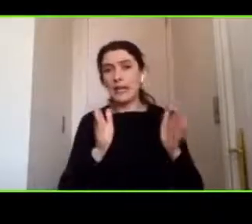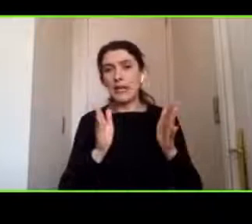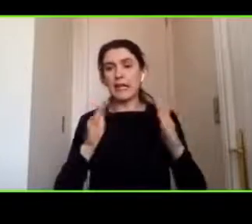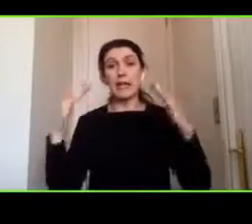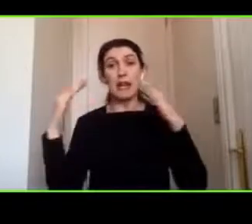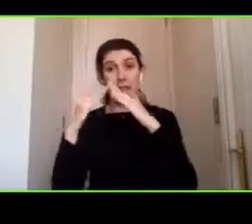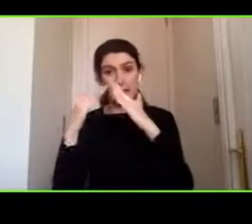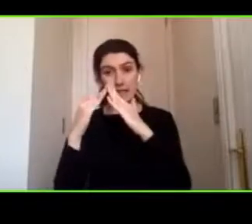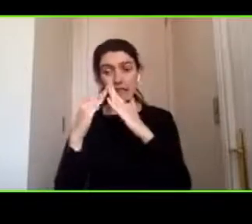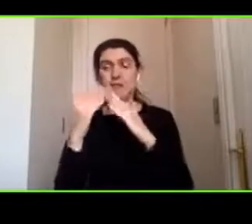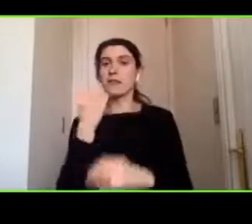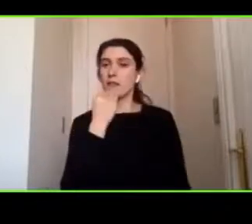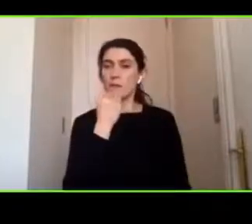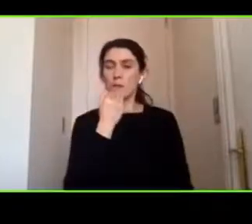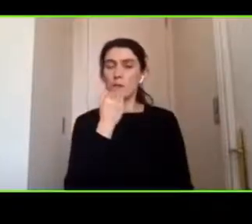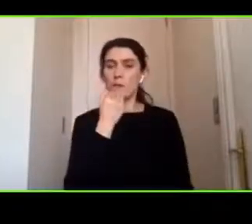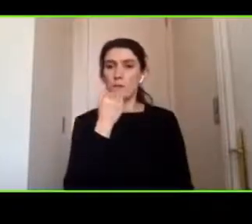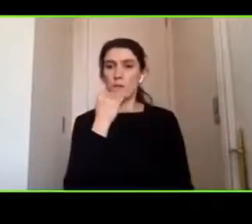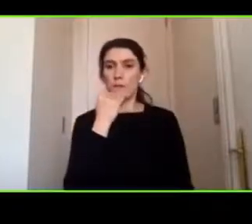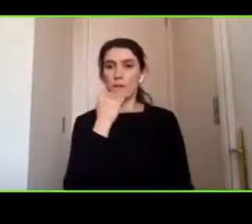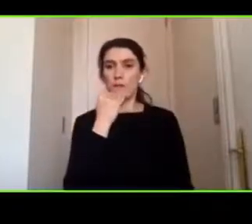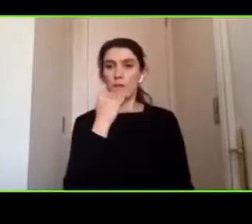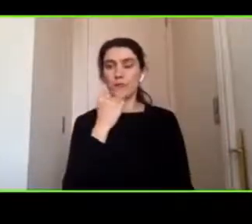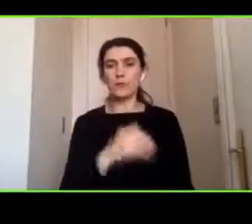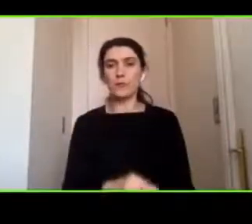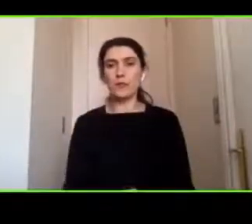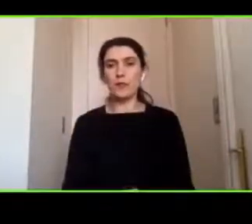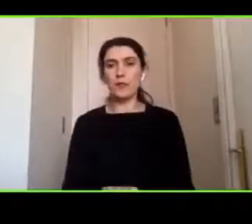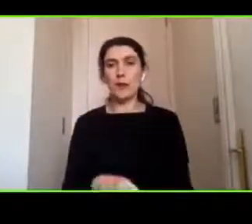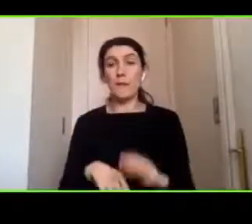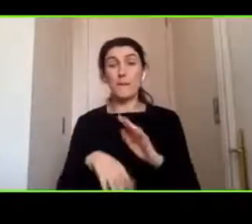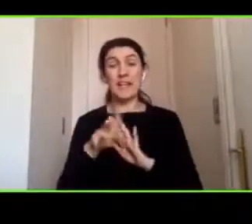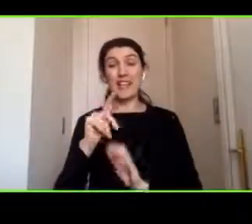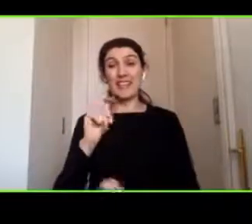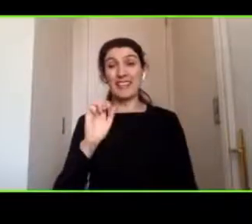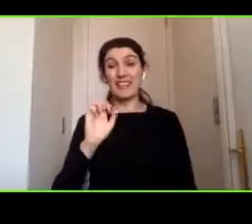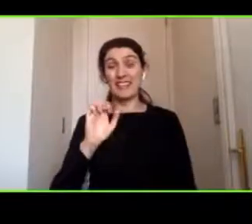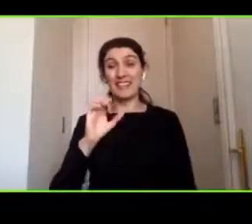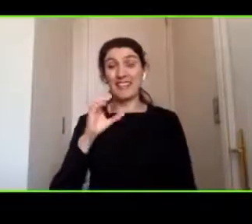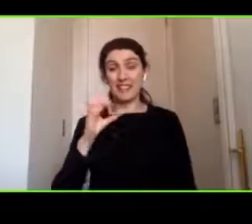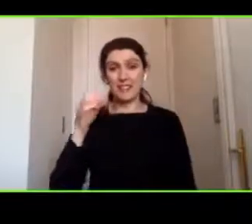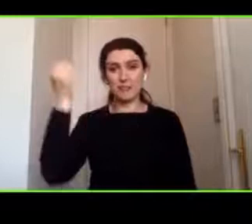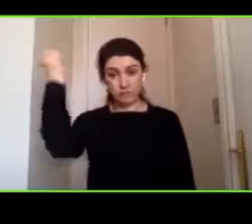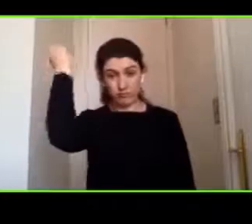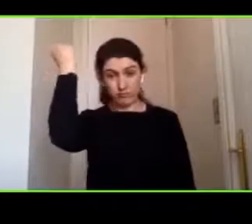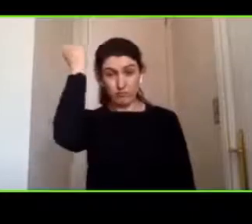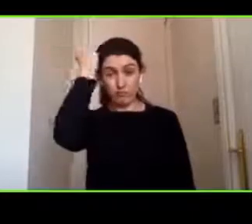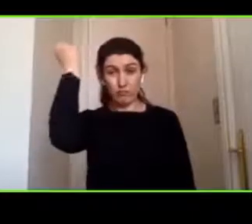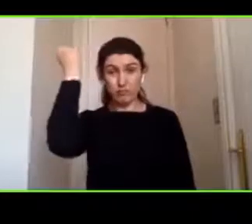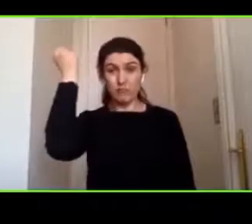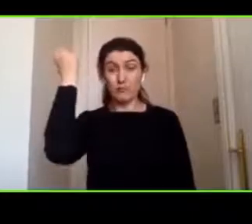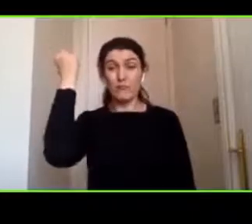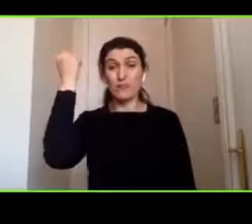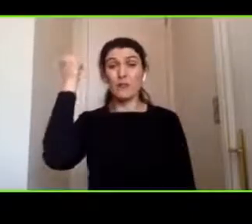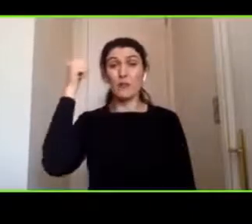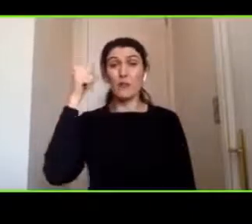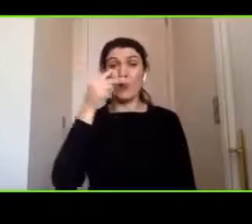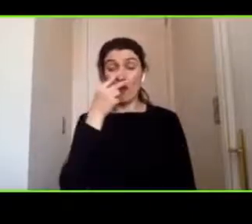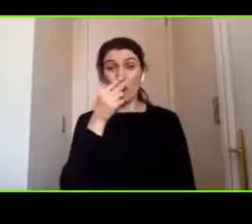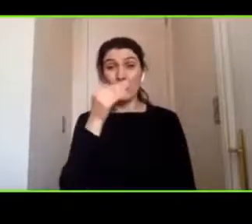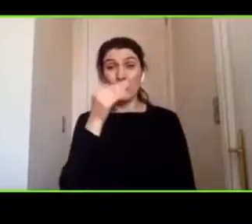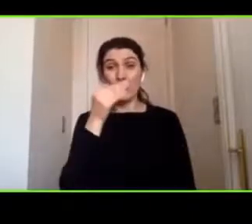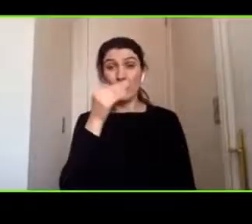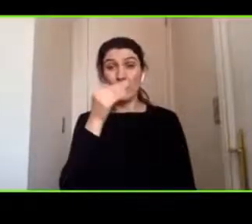hogar la gran mayoría de los TEC de los traumatismos encefalocranianos que uno ve en niños muy pequeños